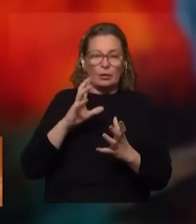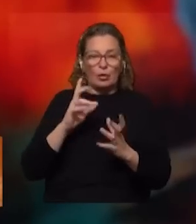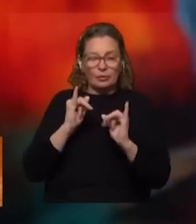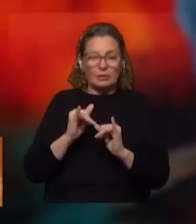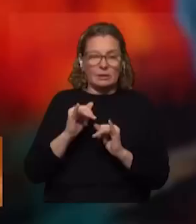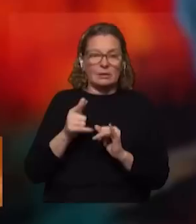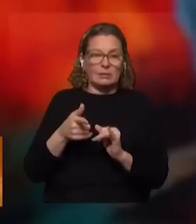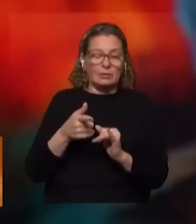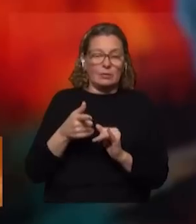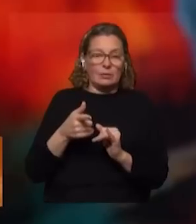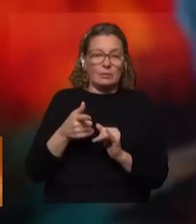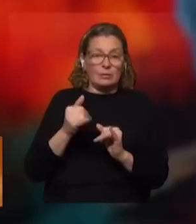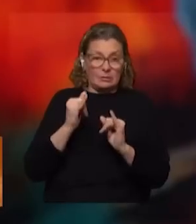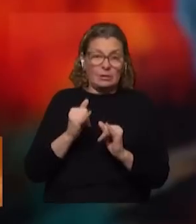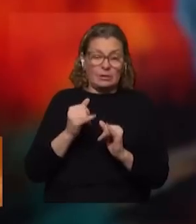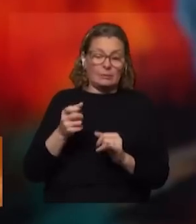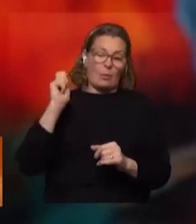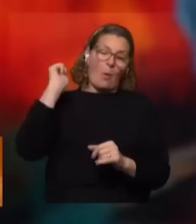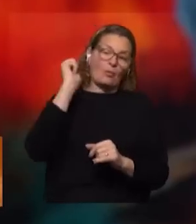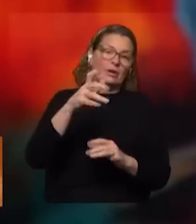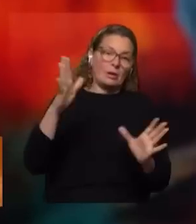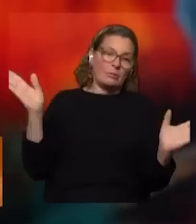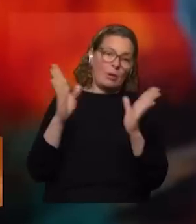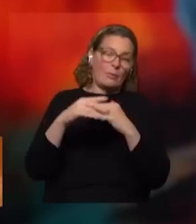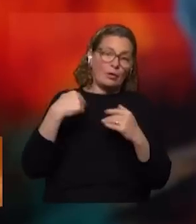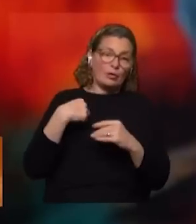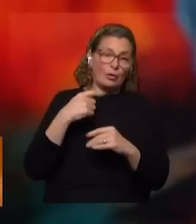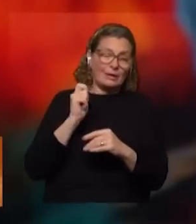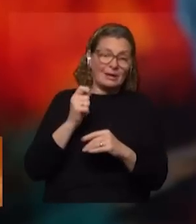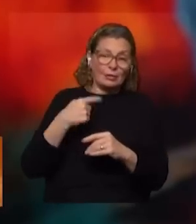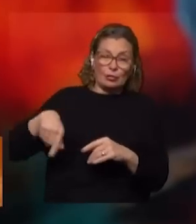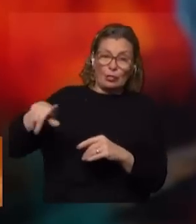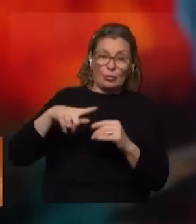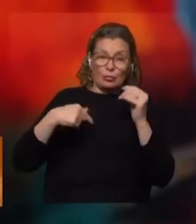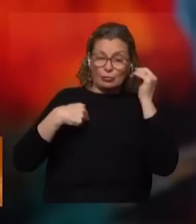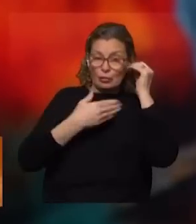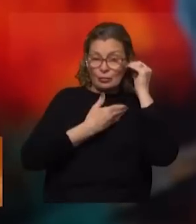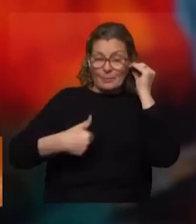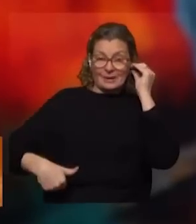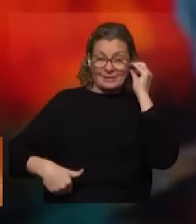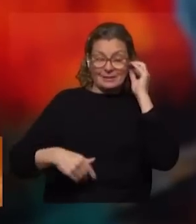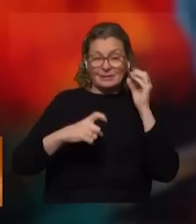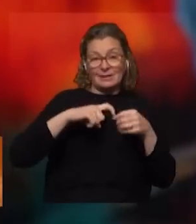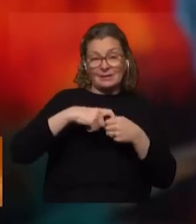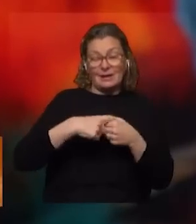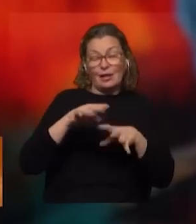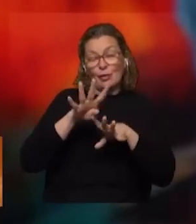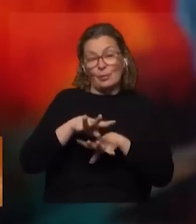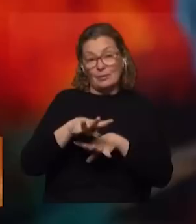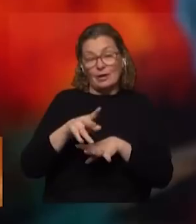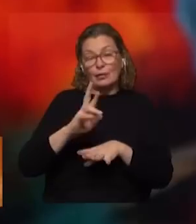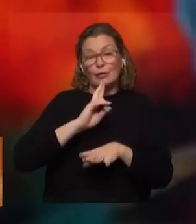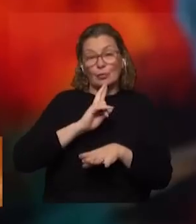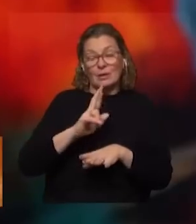eso efectivamente el hecho fue así, no de quien habla sino colectivamente, quien habla es el presidente del sindicato, la movilización fue